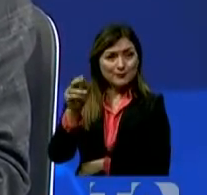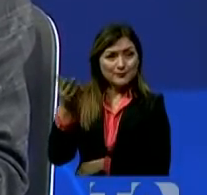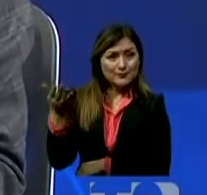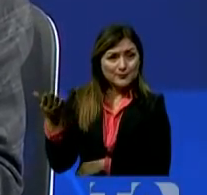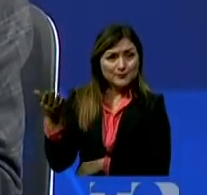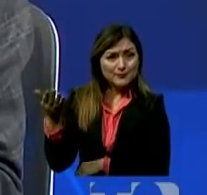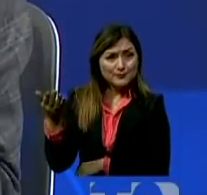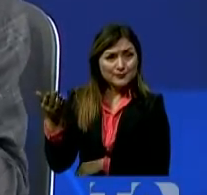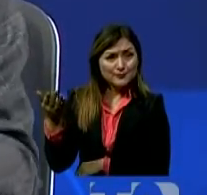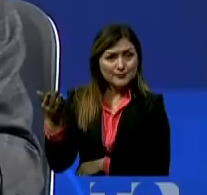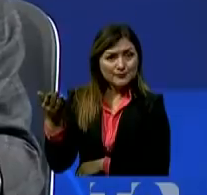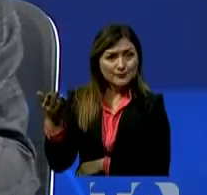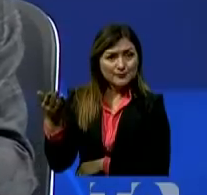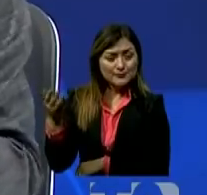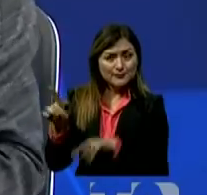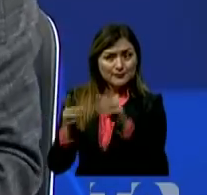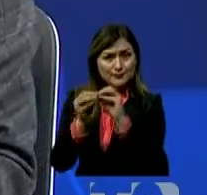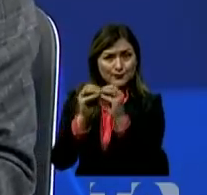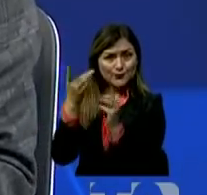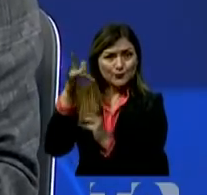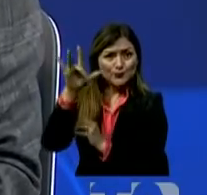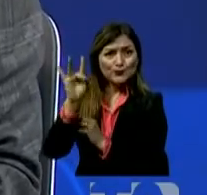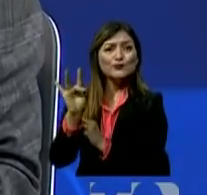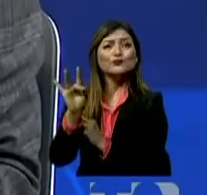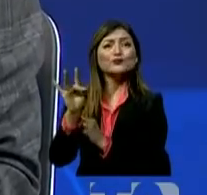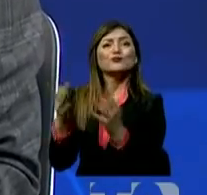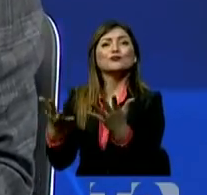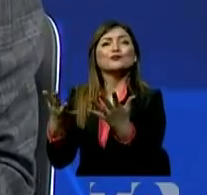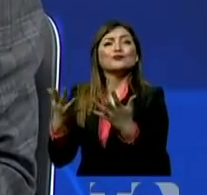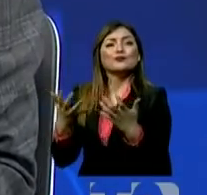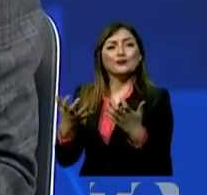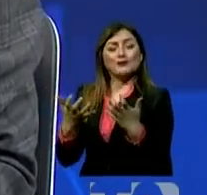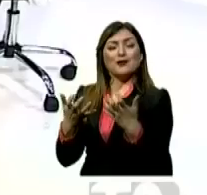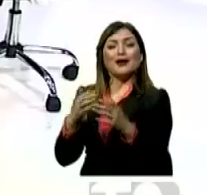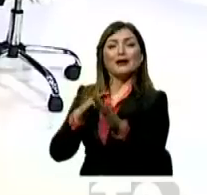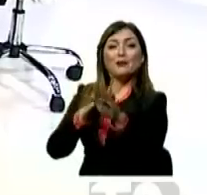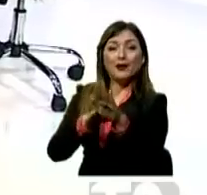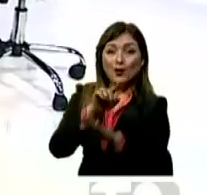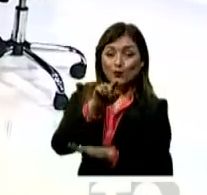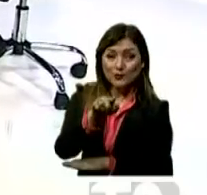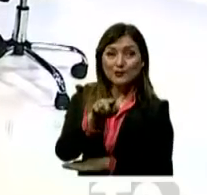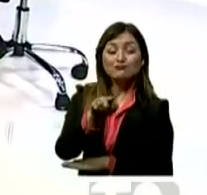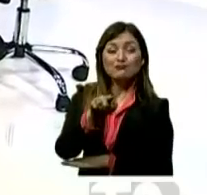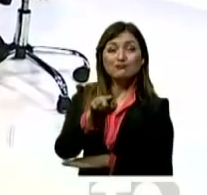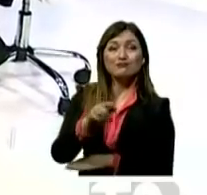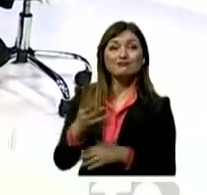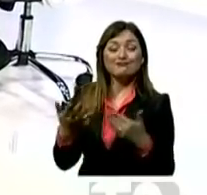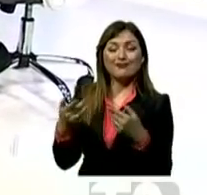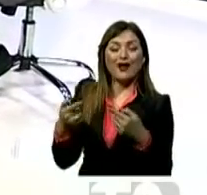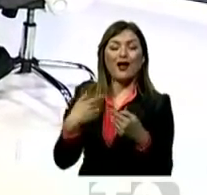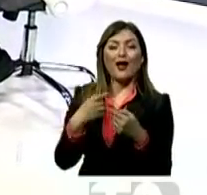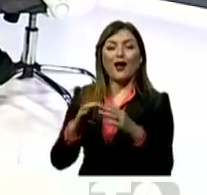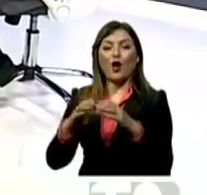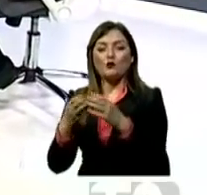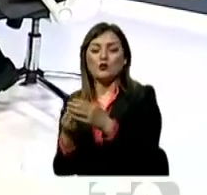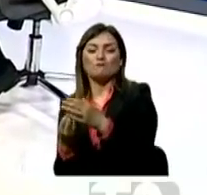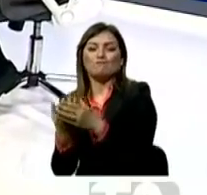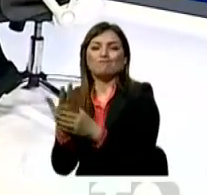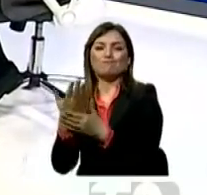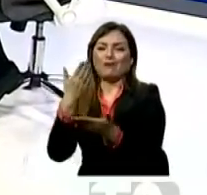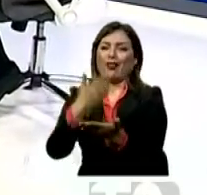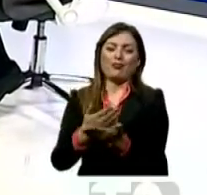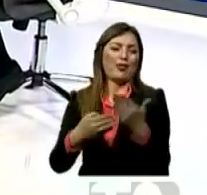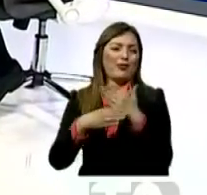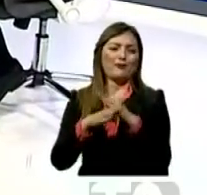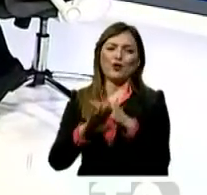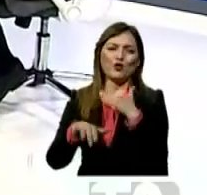BAN era, creo que, y algunos de Pachacuti, los únicos que le respaldaban a usted para evitar la conformación de esta comisión ad hoc.